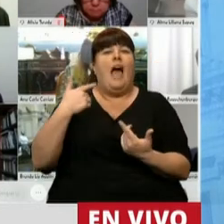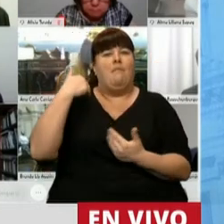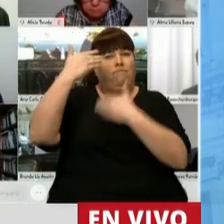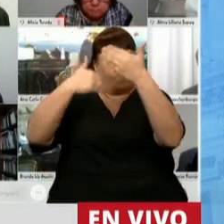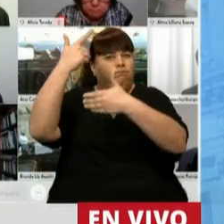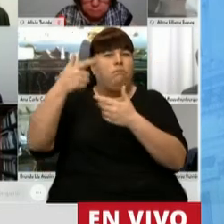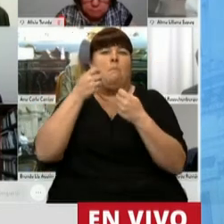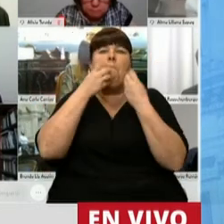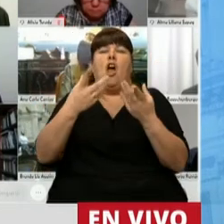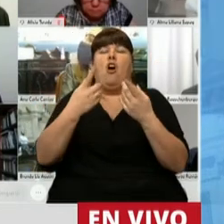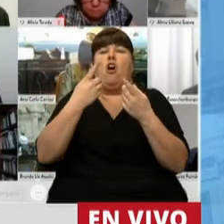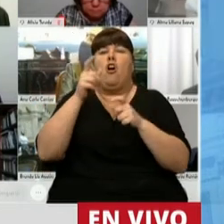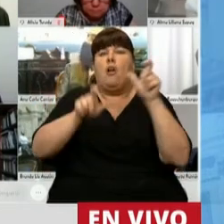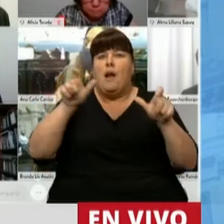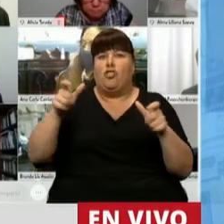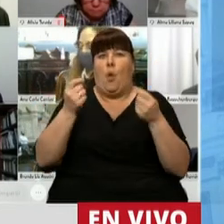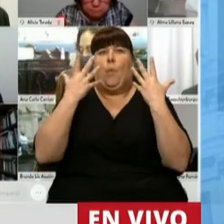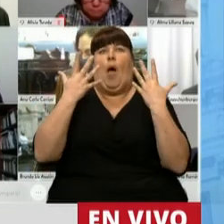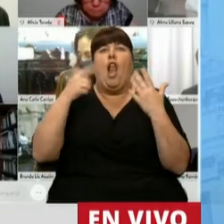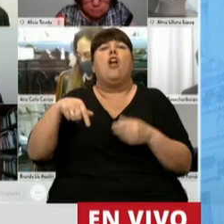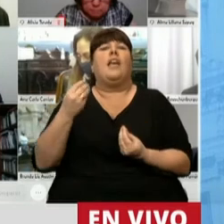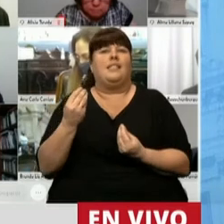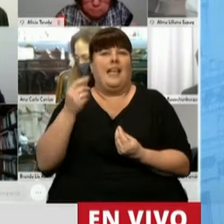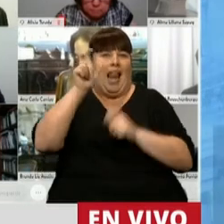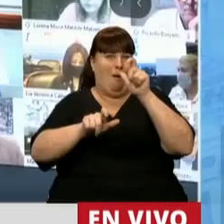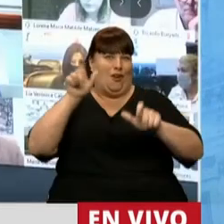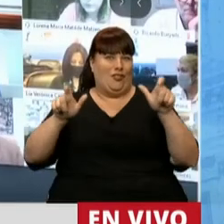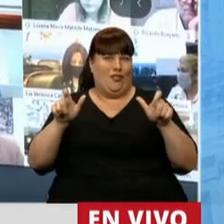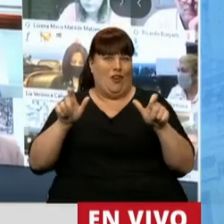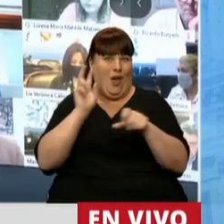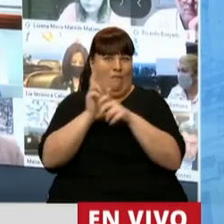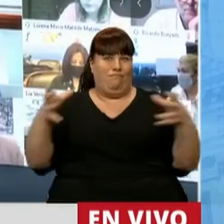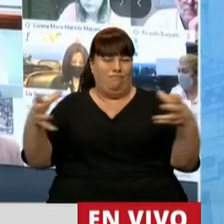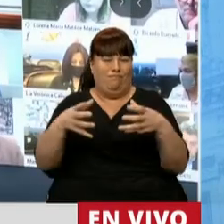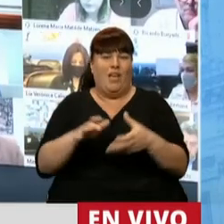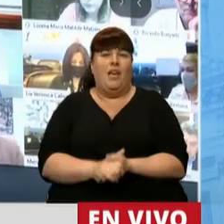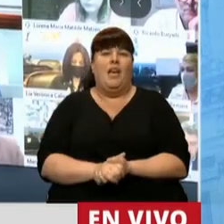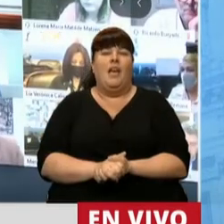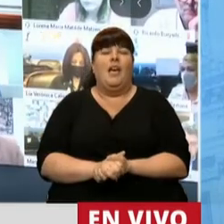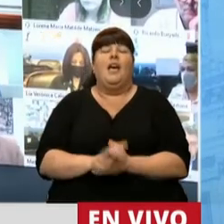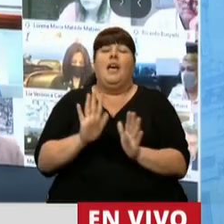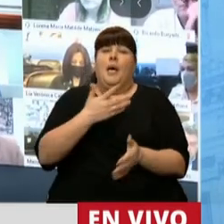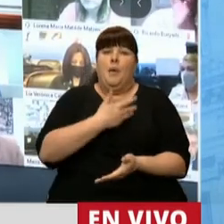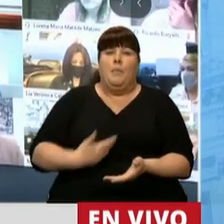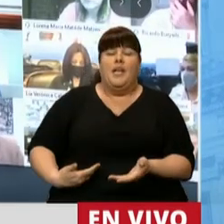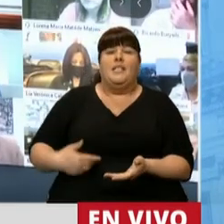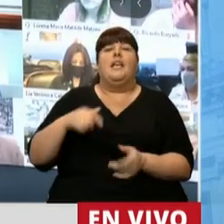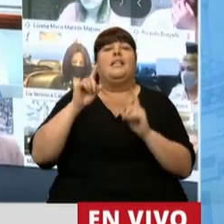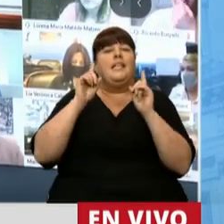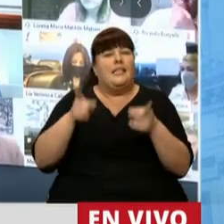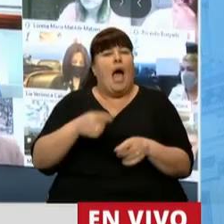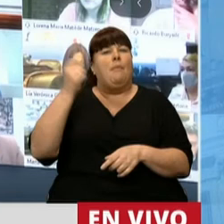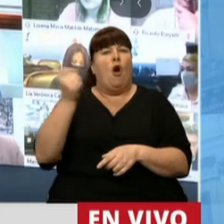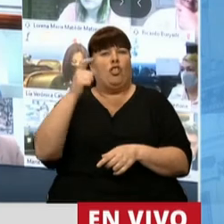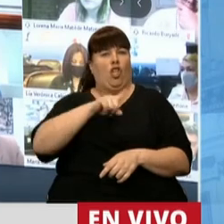más altos y potenciando recursos más valiosos que tenemos que es nuestra gente. Señor Presidente, es también